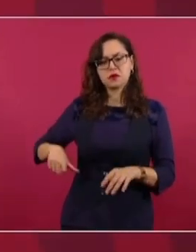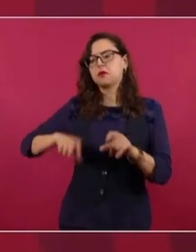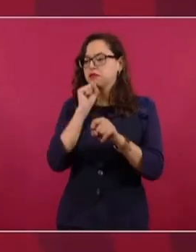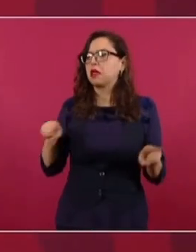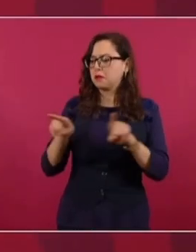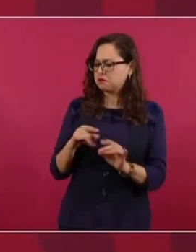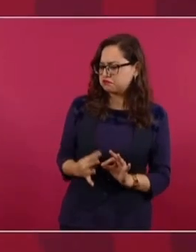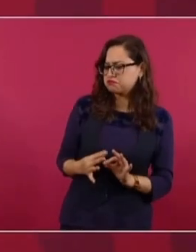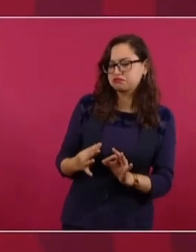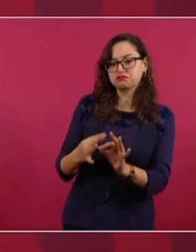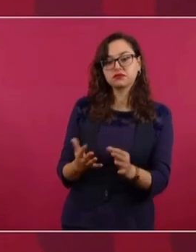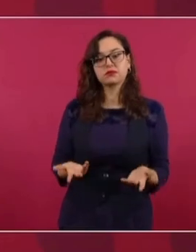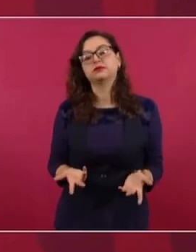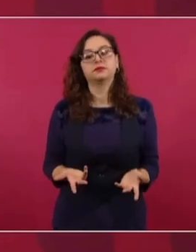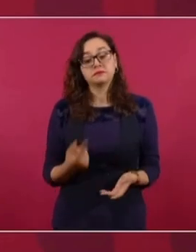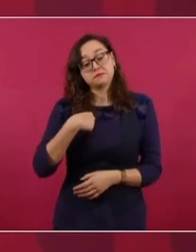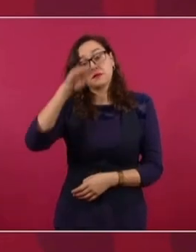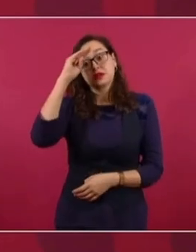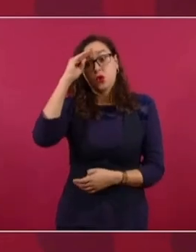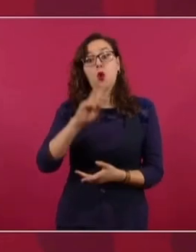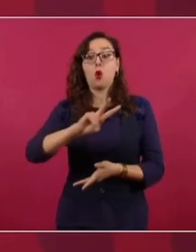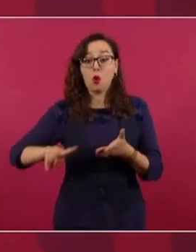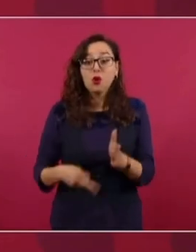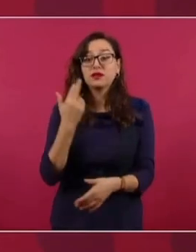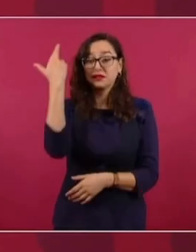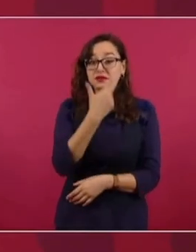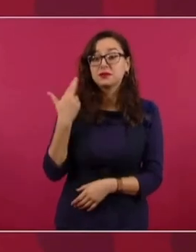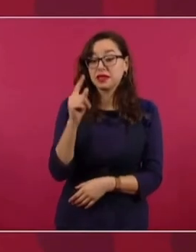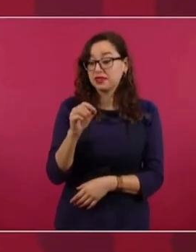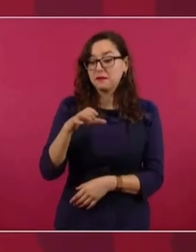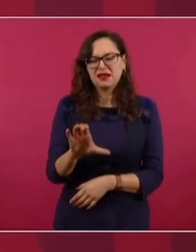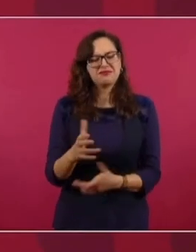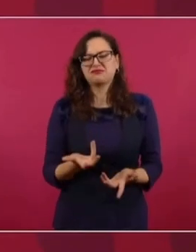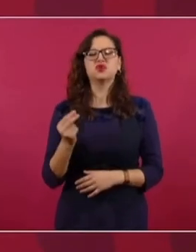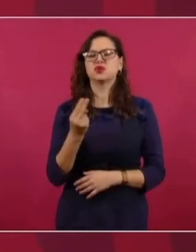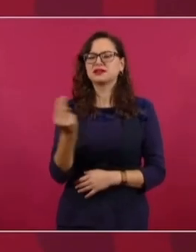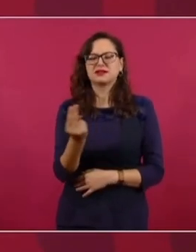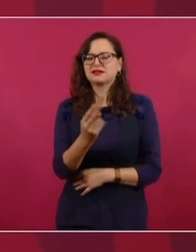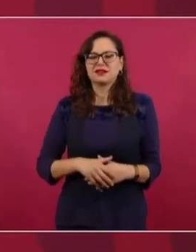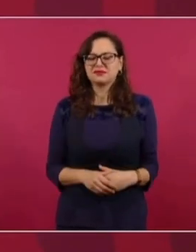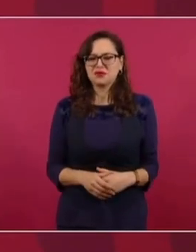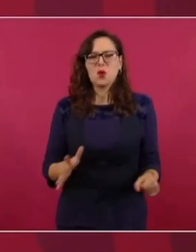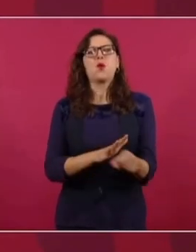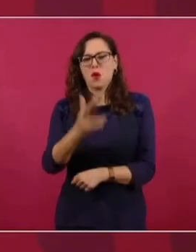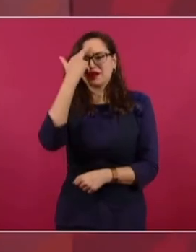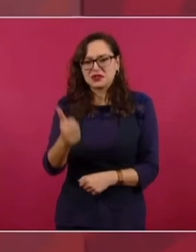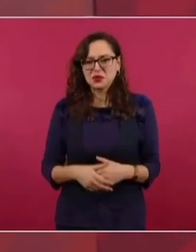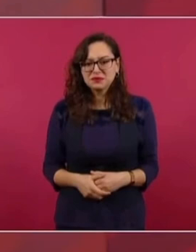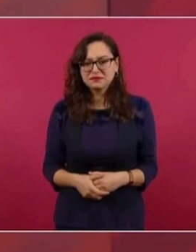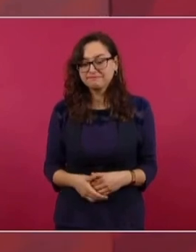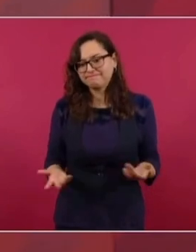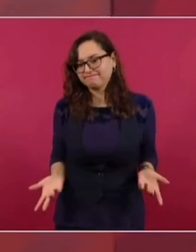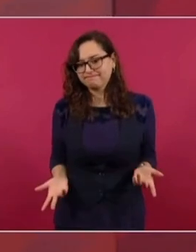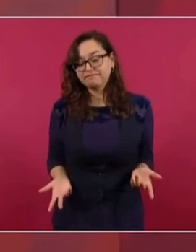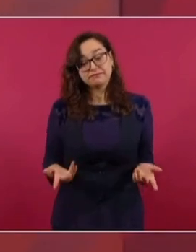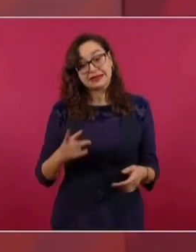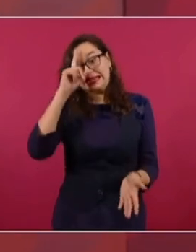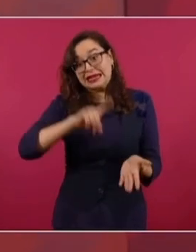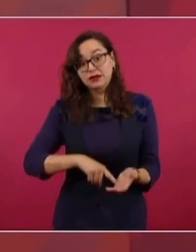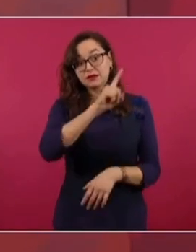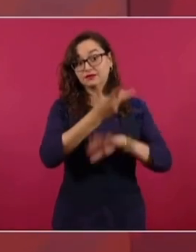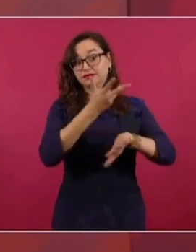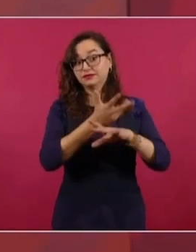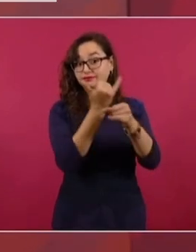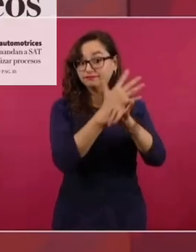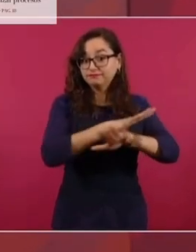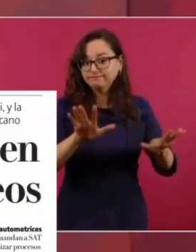no se debió solicitar la consulta, no había motivo, no se informó bien al gobierno de